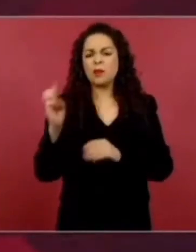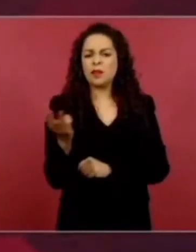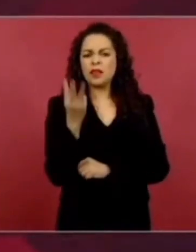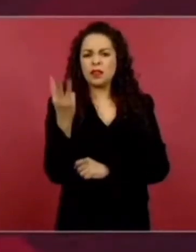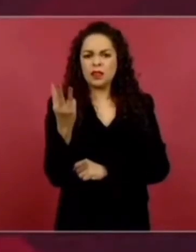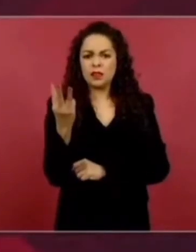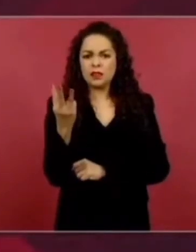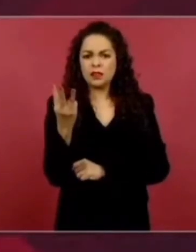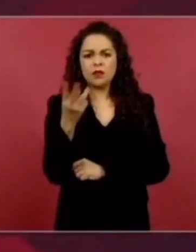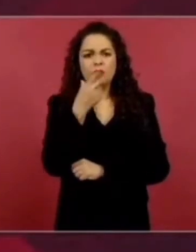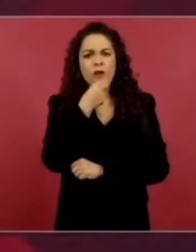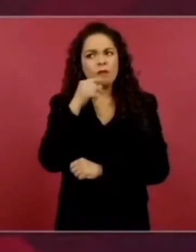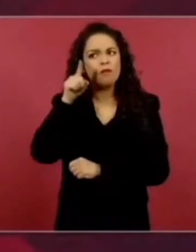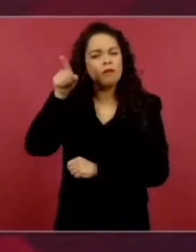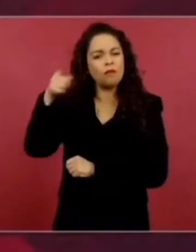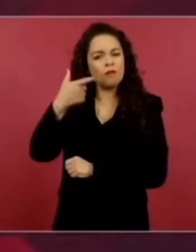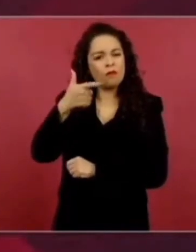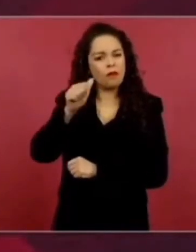García Luna.